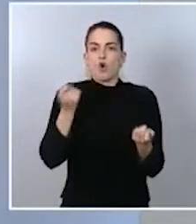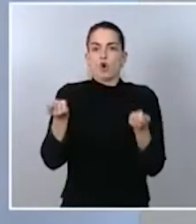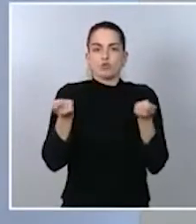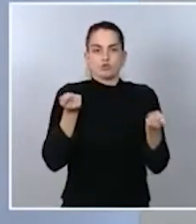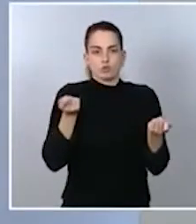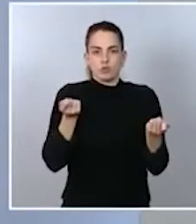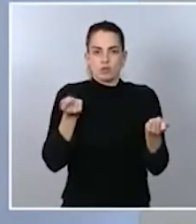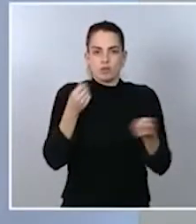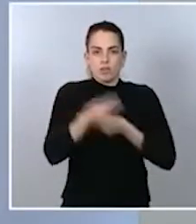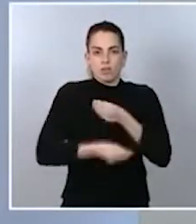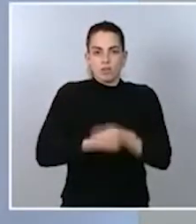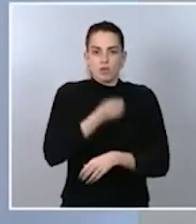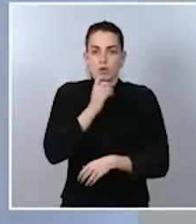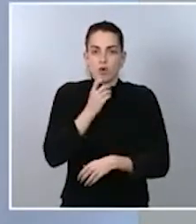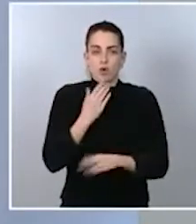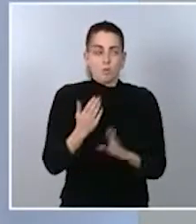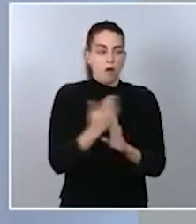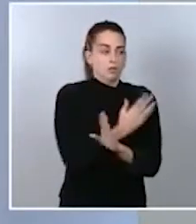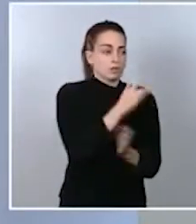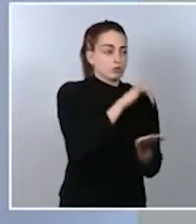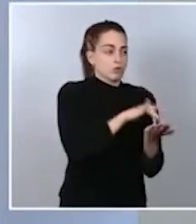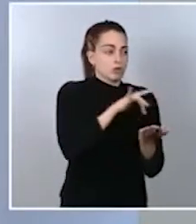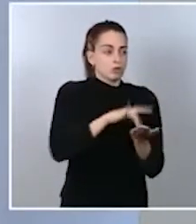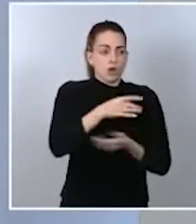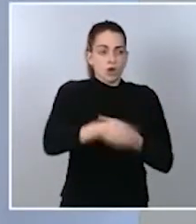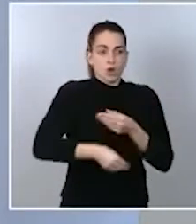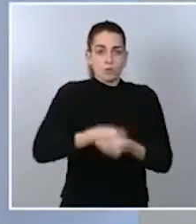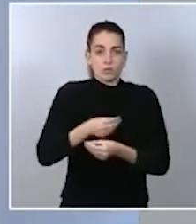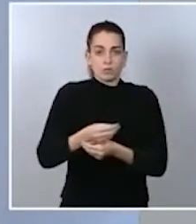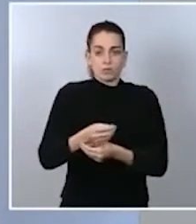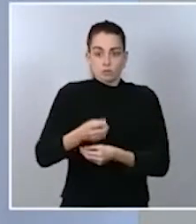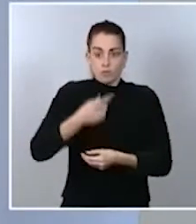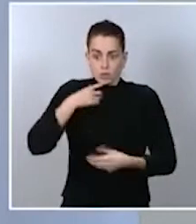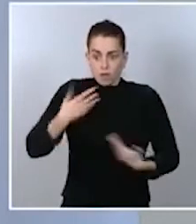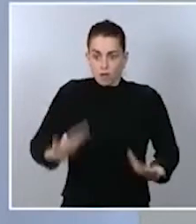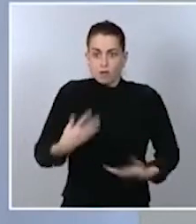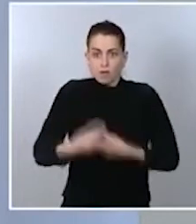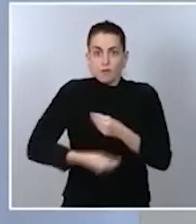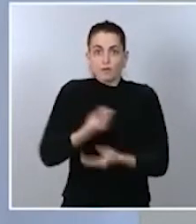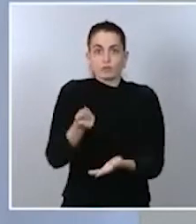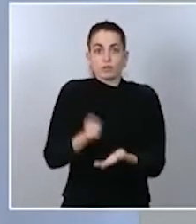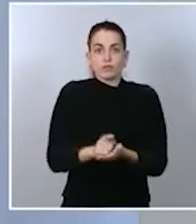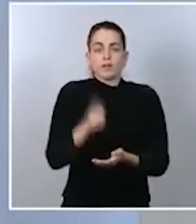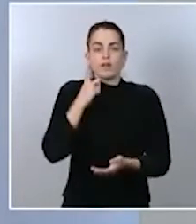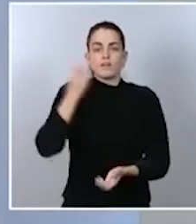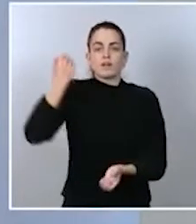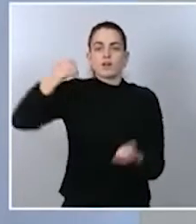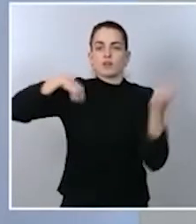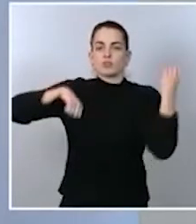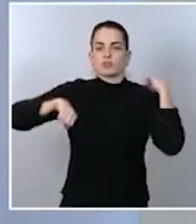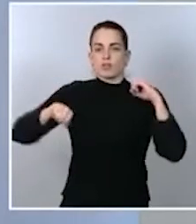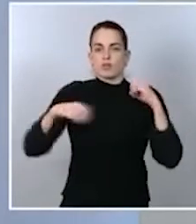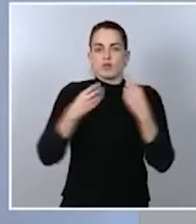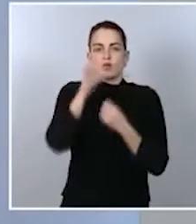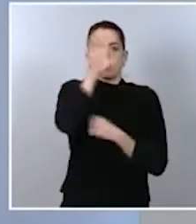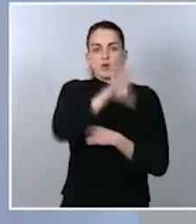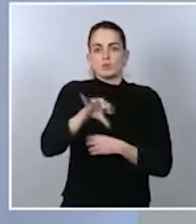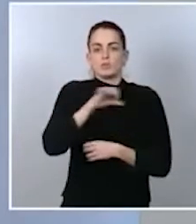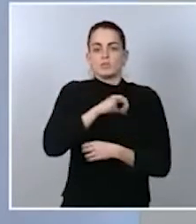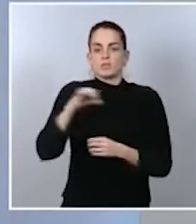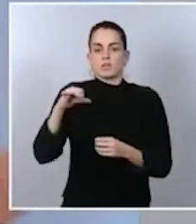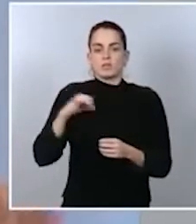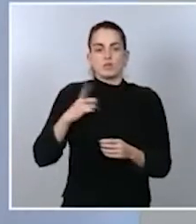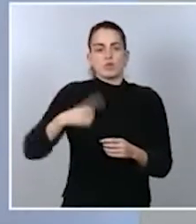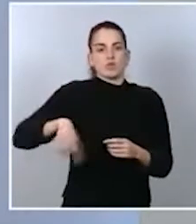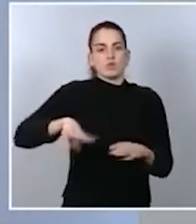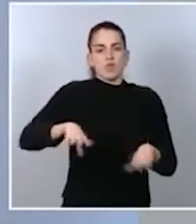ya nos ha ocurrido otras veces y lo hemos hecho. Hay que aplicar el procedimiento de actuación que tenemos acordado con las comunidades autónomas, tomando las medidas